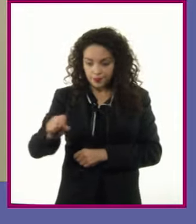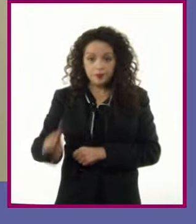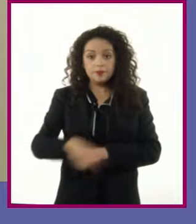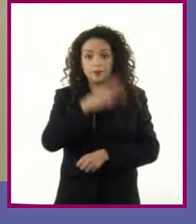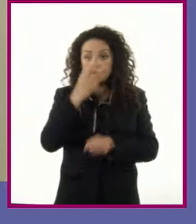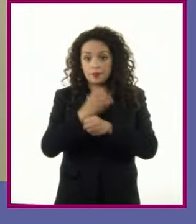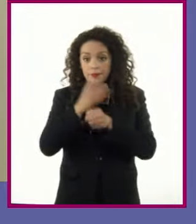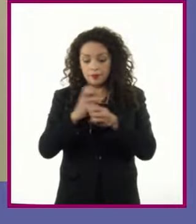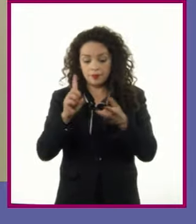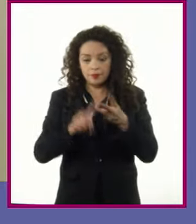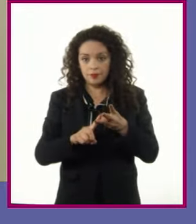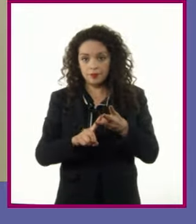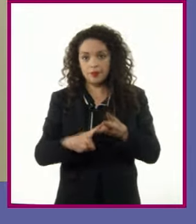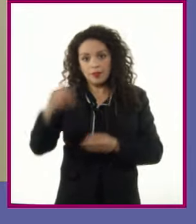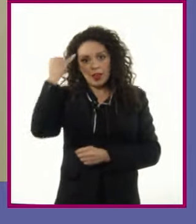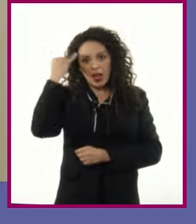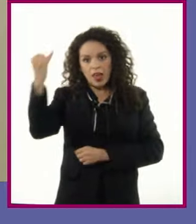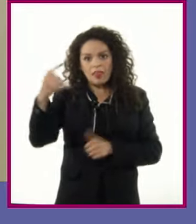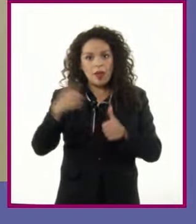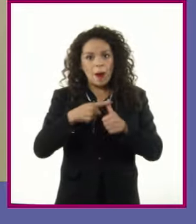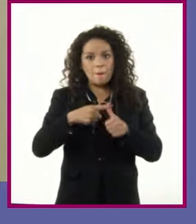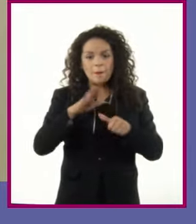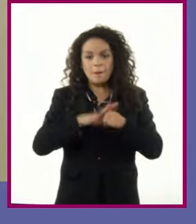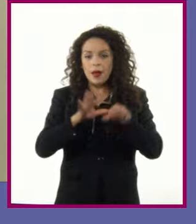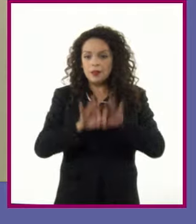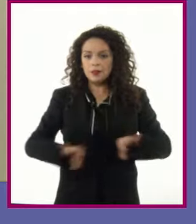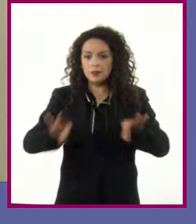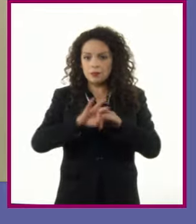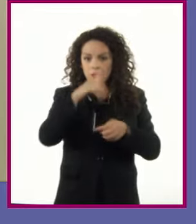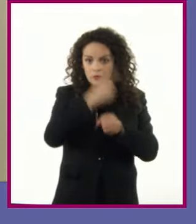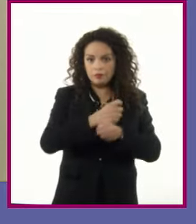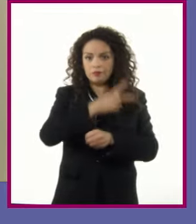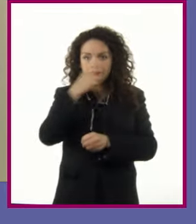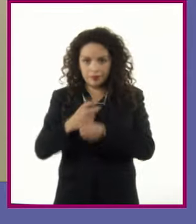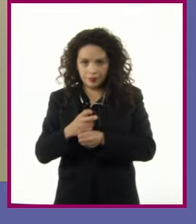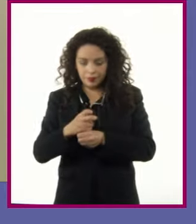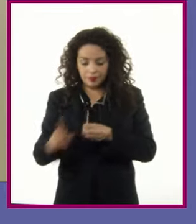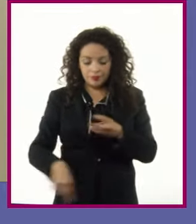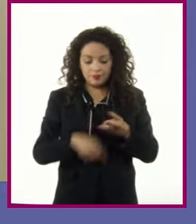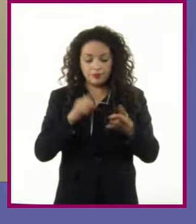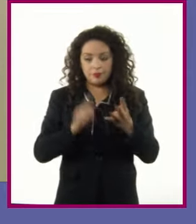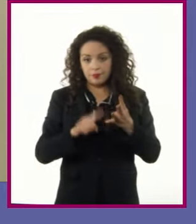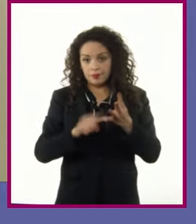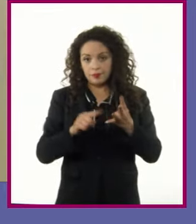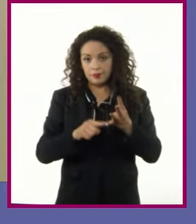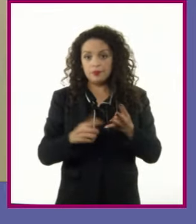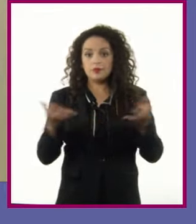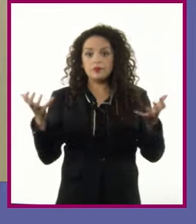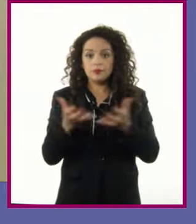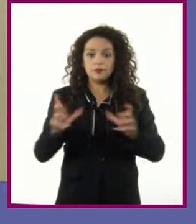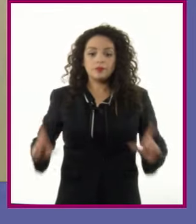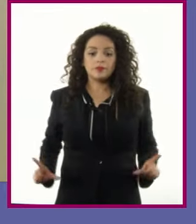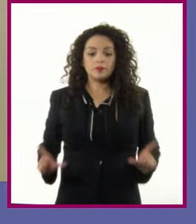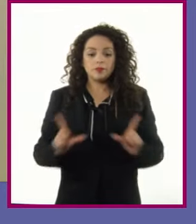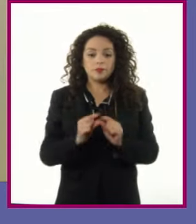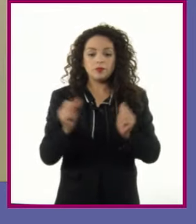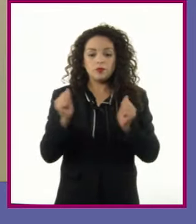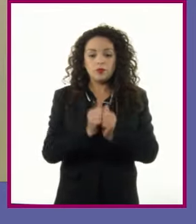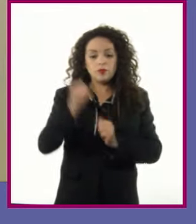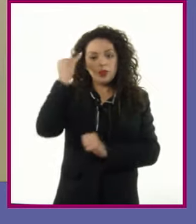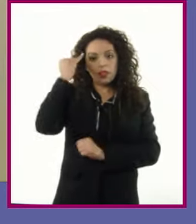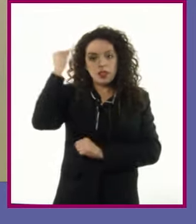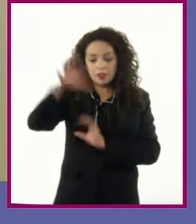Sacar las ideas primarias y secundarias del tema Número 4 Elaborar el resumen con las ideas